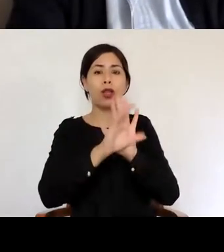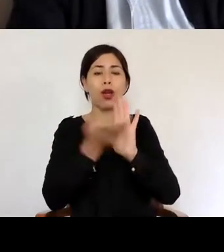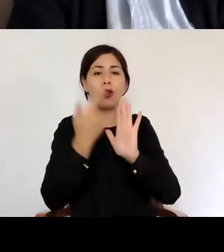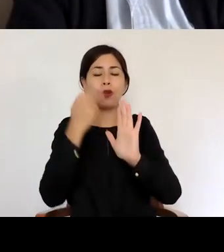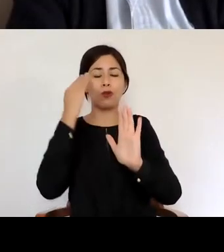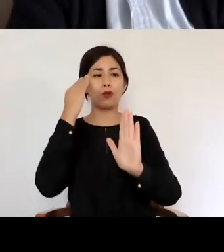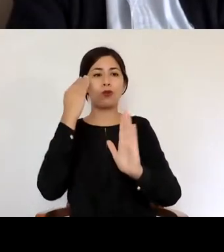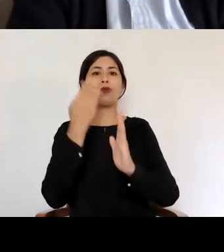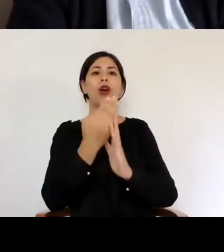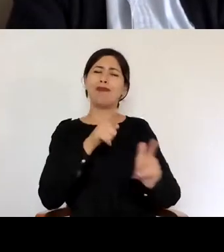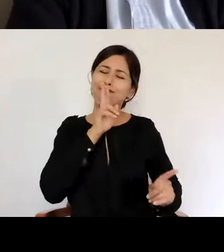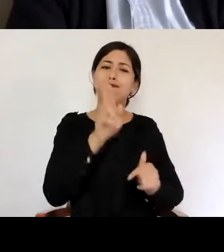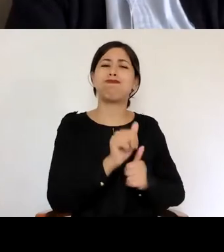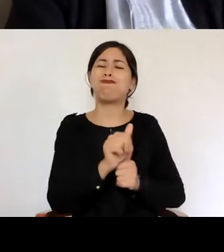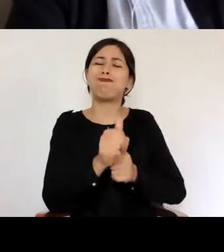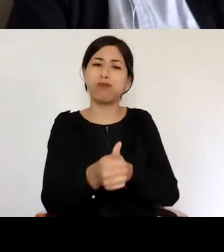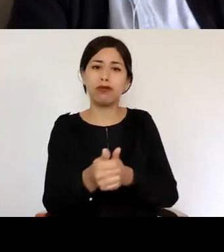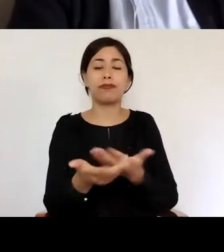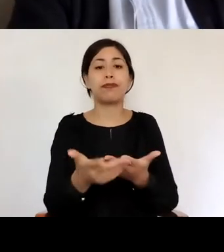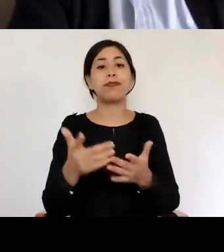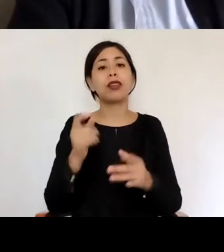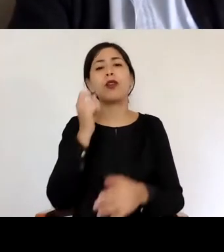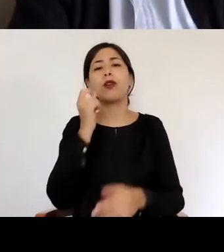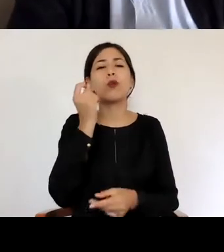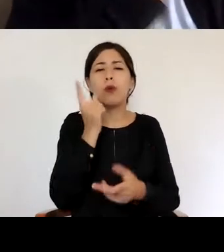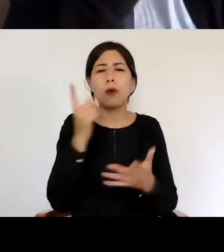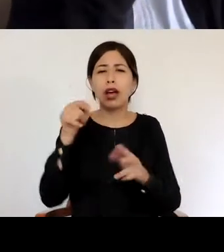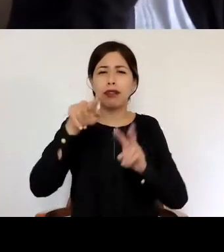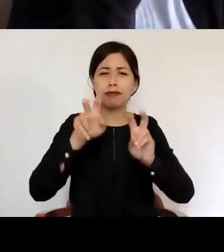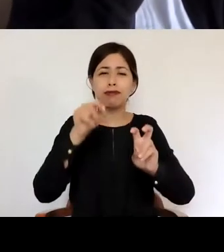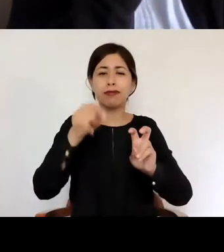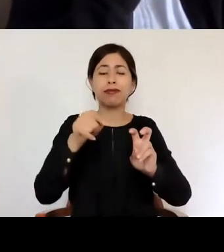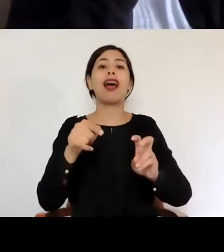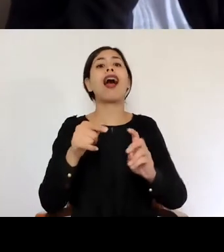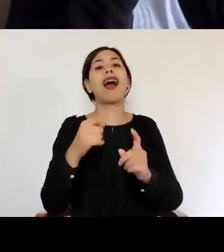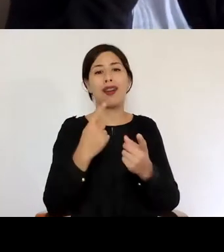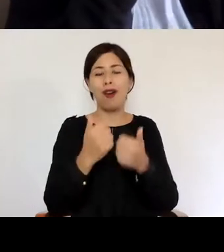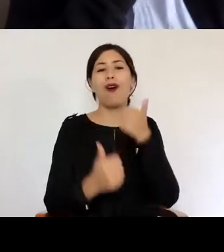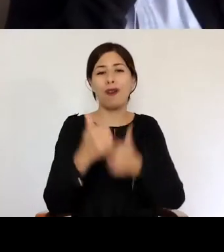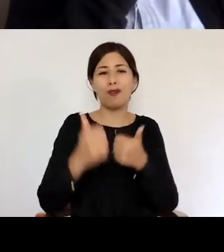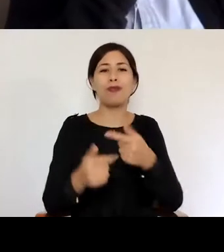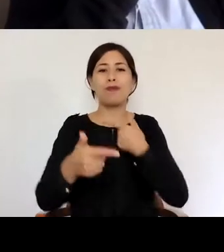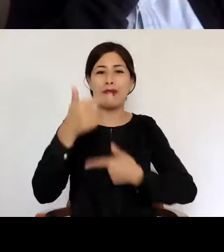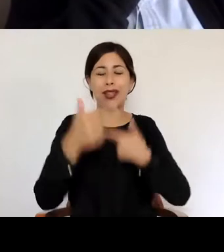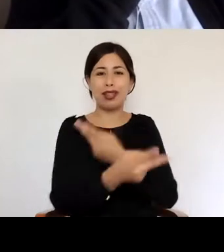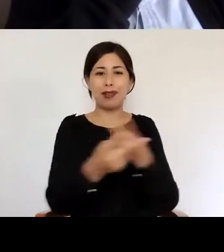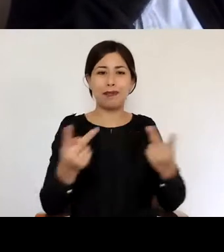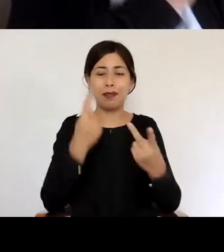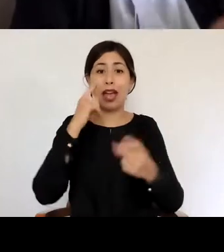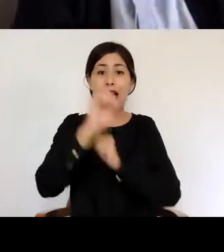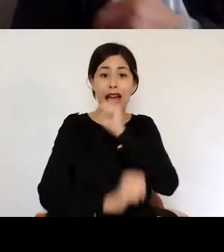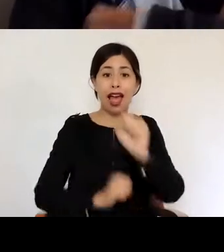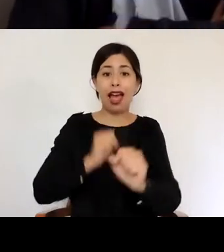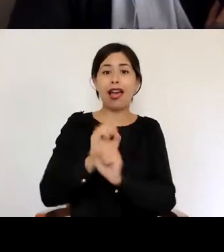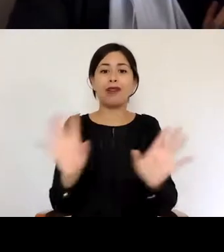iniciativas destacadas en esta línea es precisamente este concurso de políticas públicas que anualmente convoca a grupos de